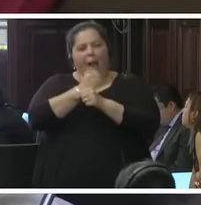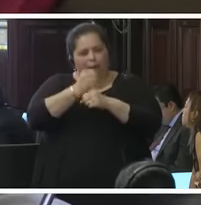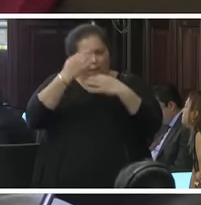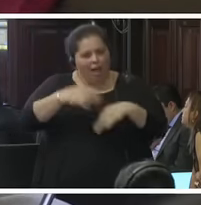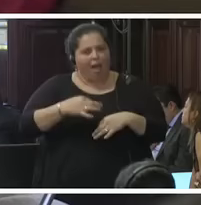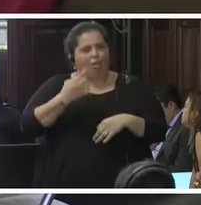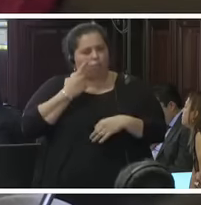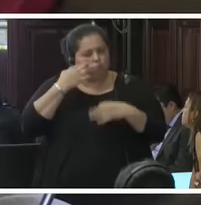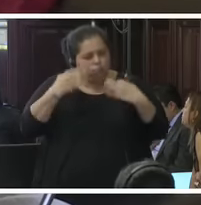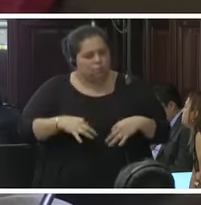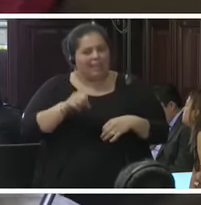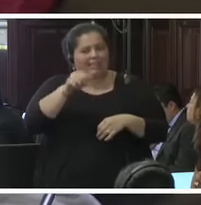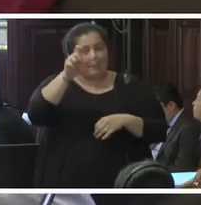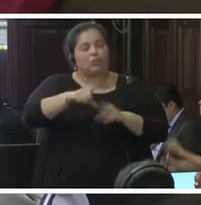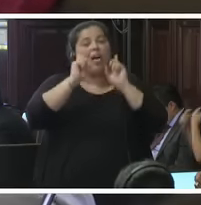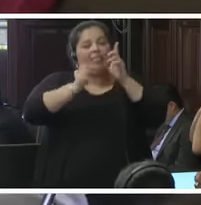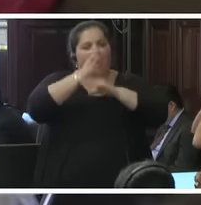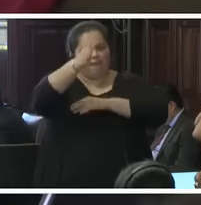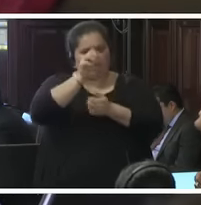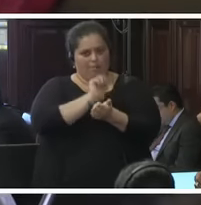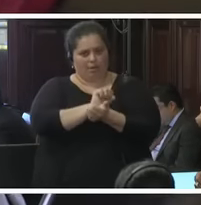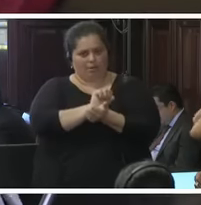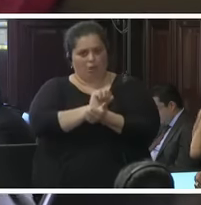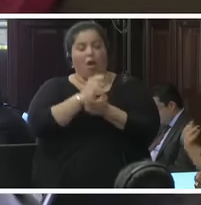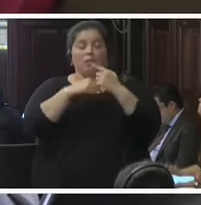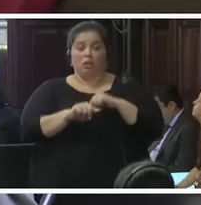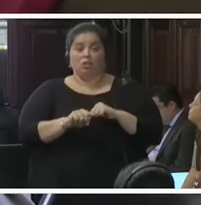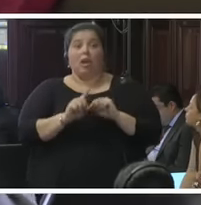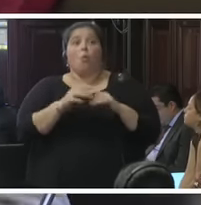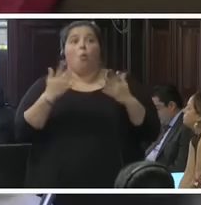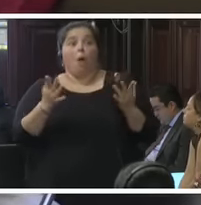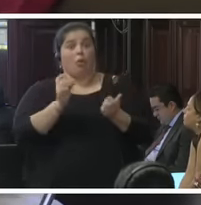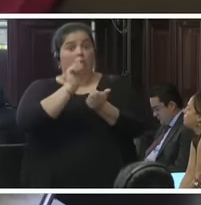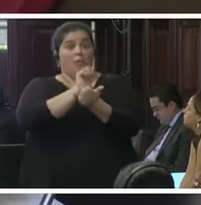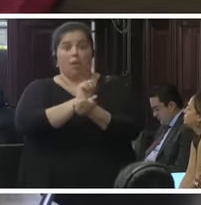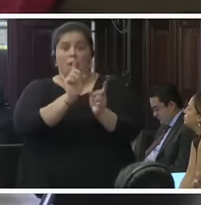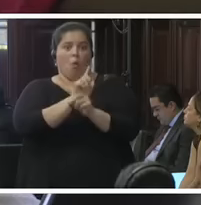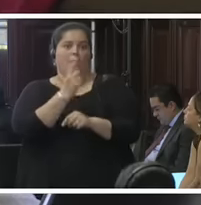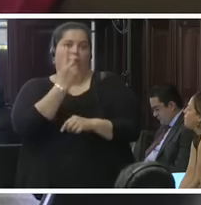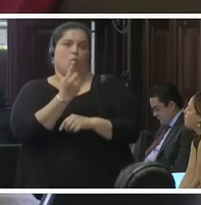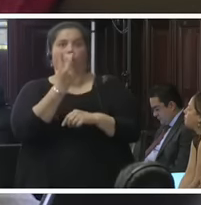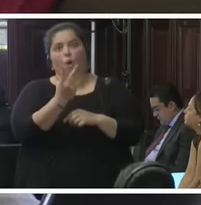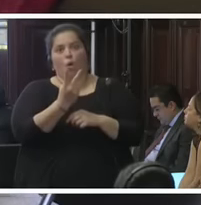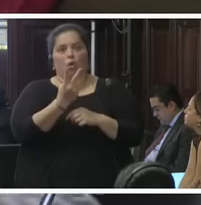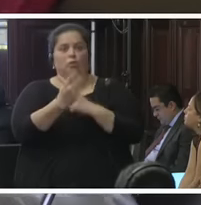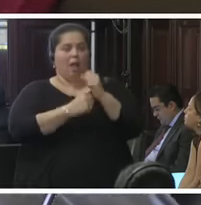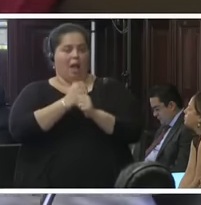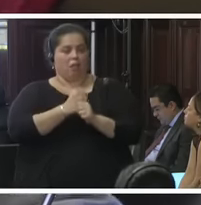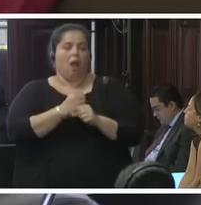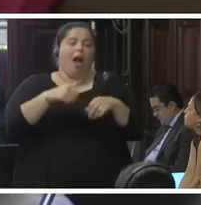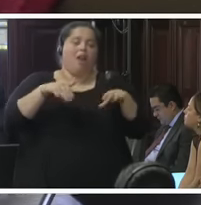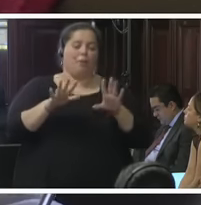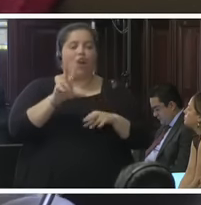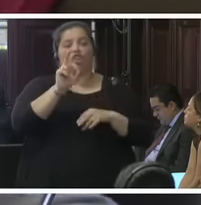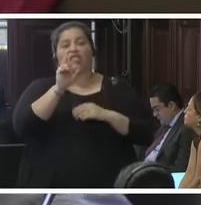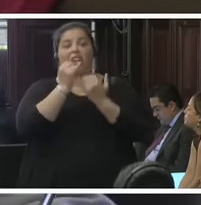Y cuando los detienen, no lo hacen por uno o dos años, sino tal vez 30 días, y después vuelve